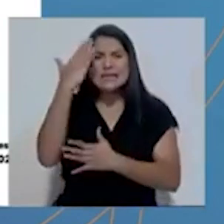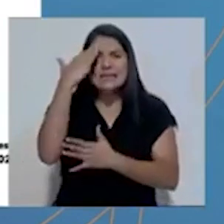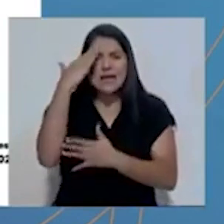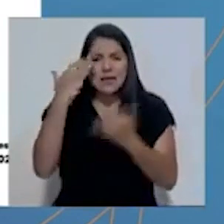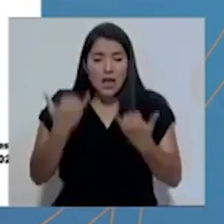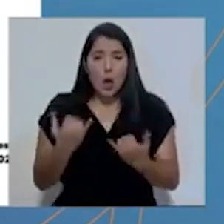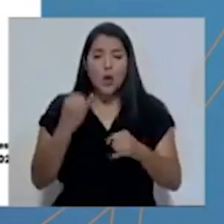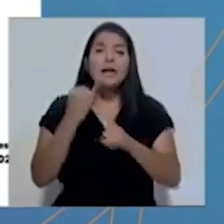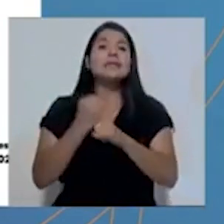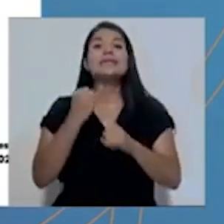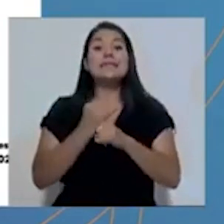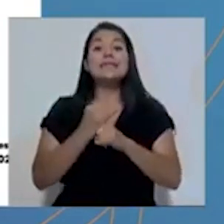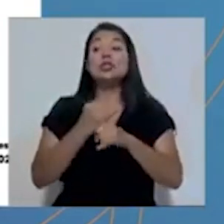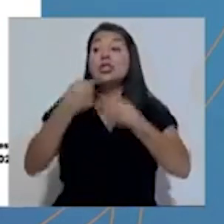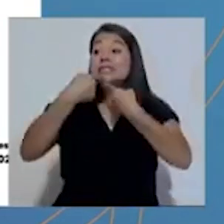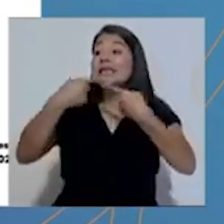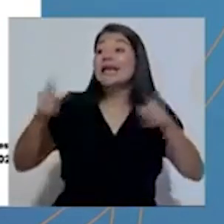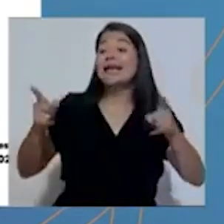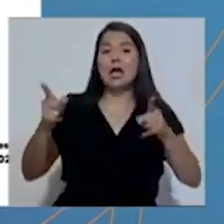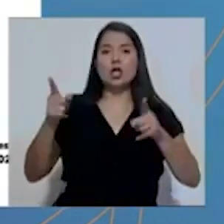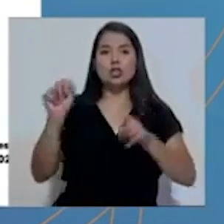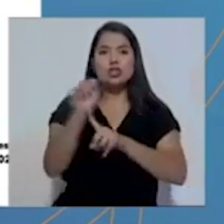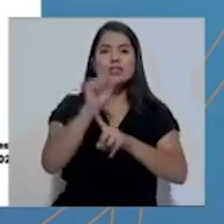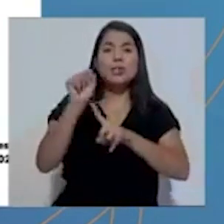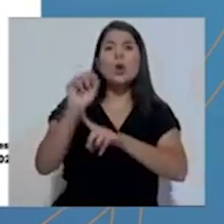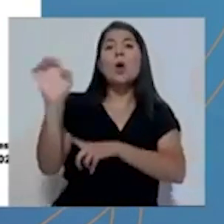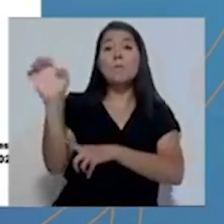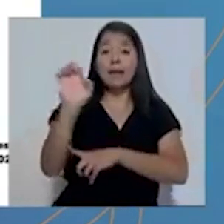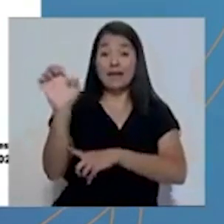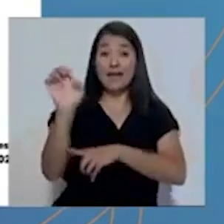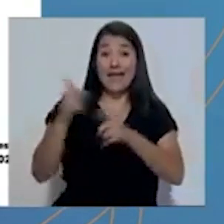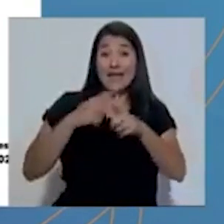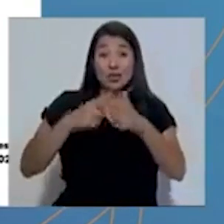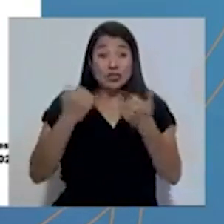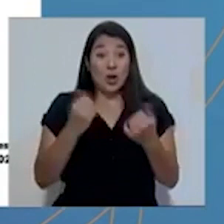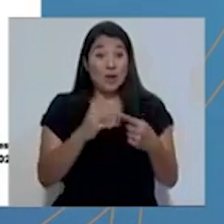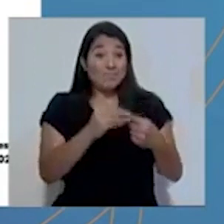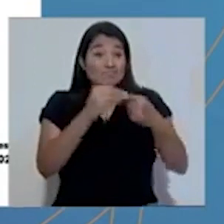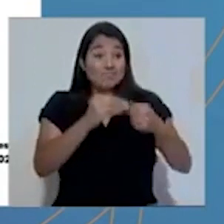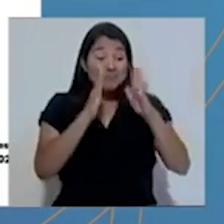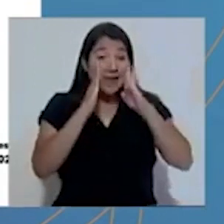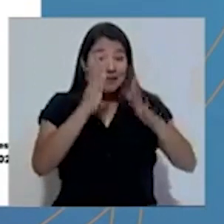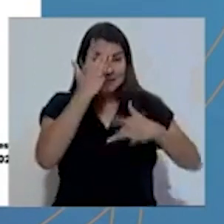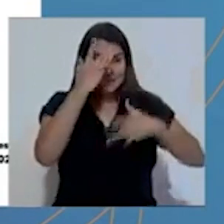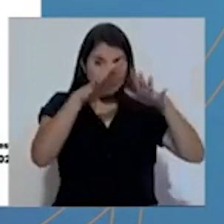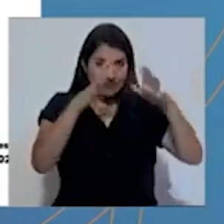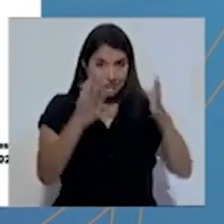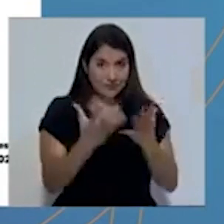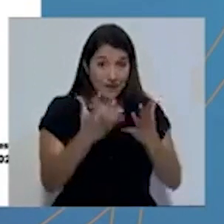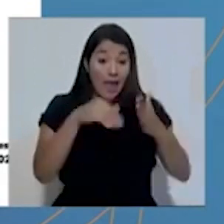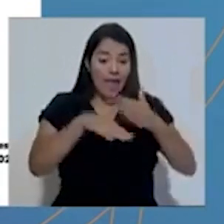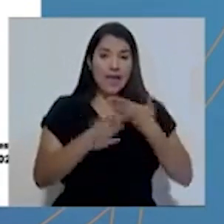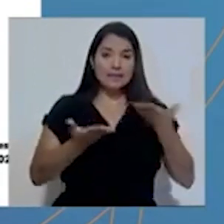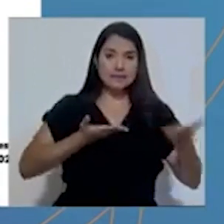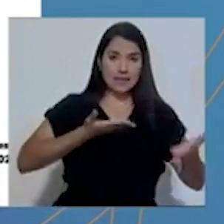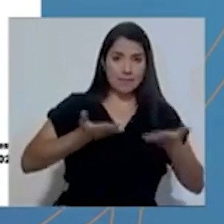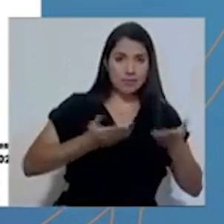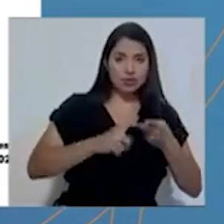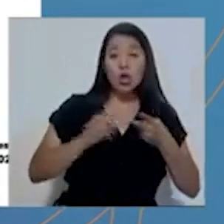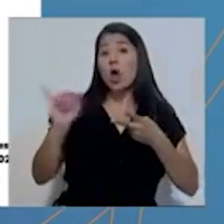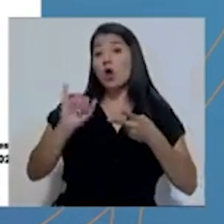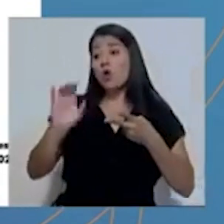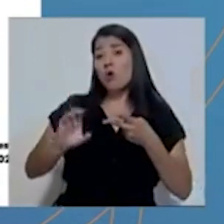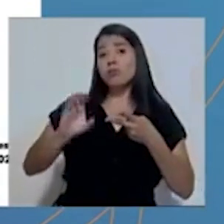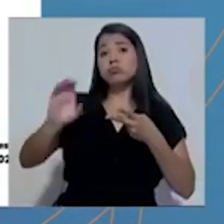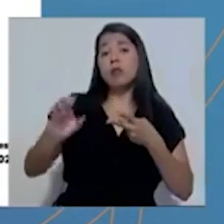institución declaró la situación de emergencia dando prioridad a la atención de la pandemia, tanto en los servicios como en la